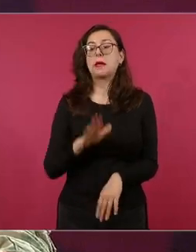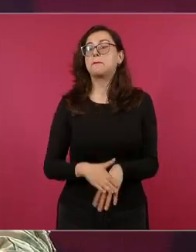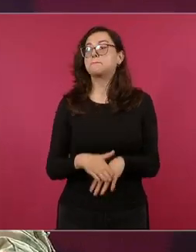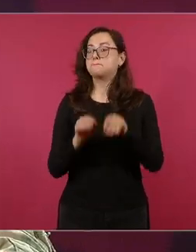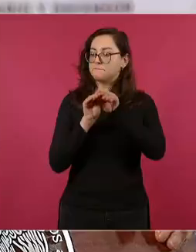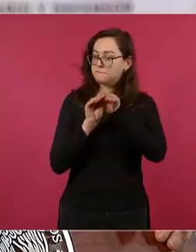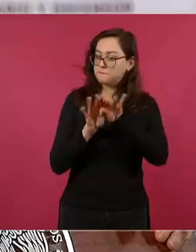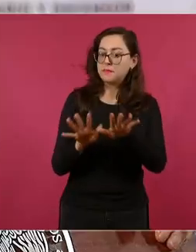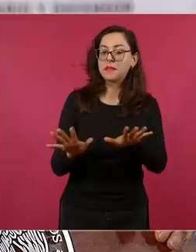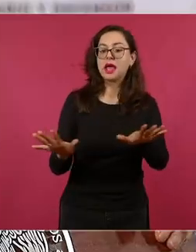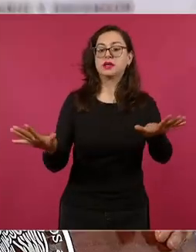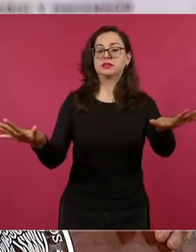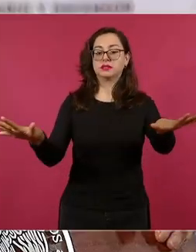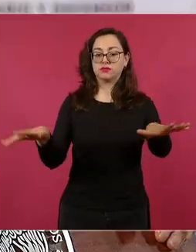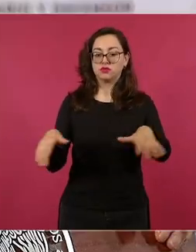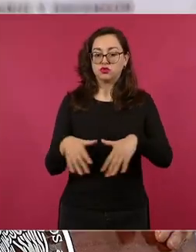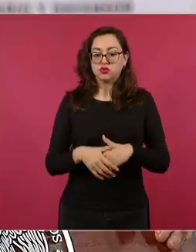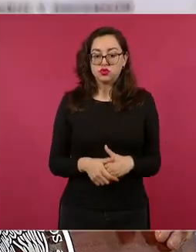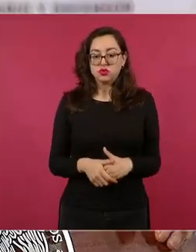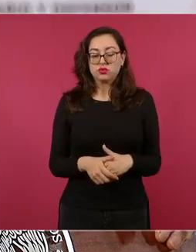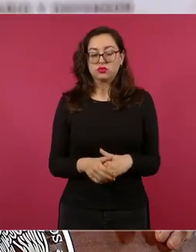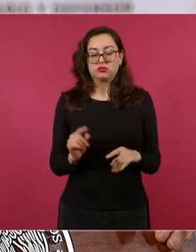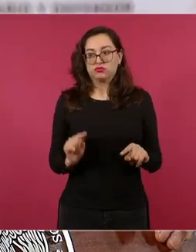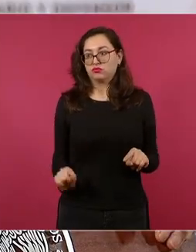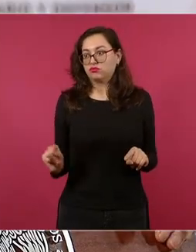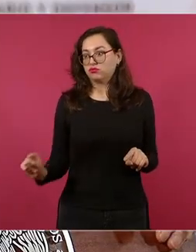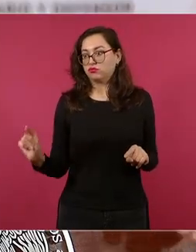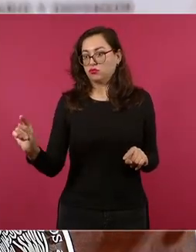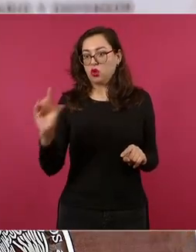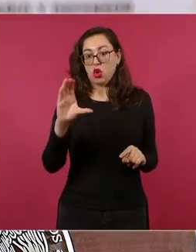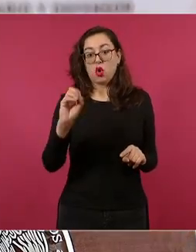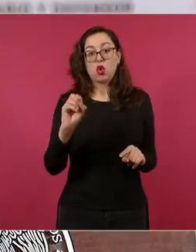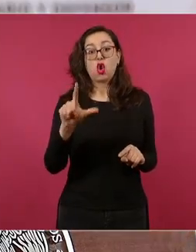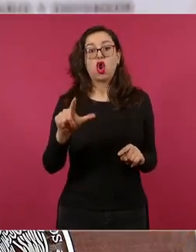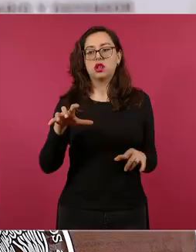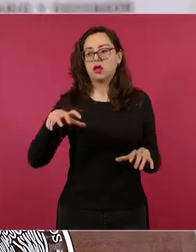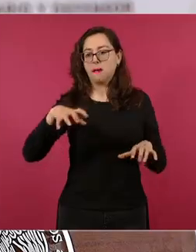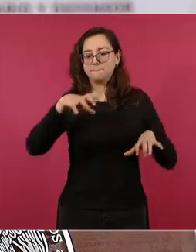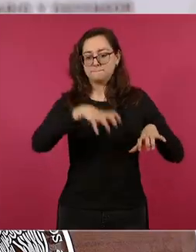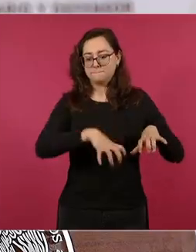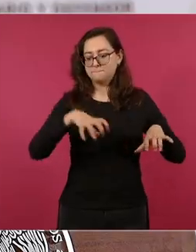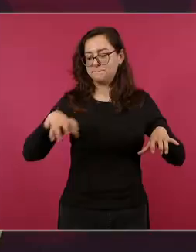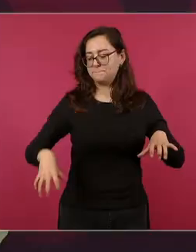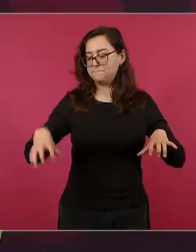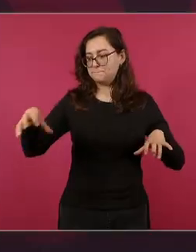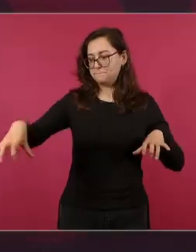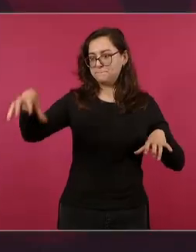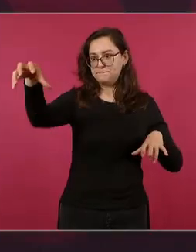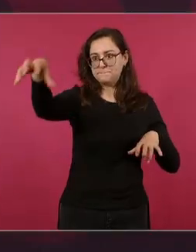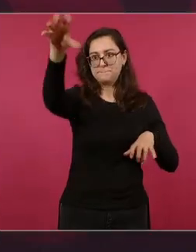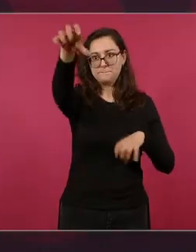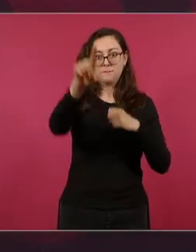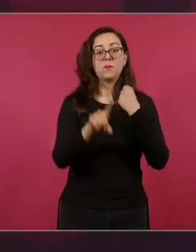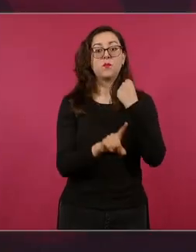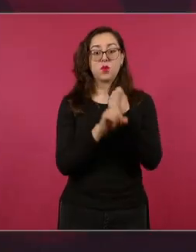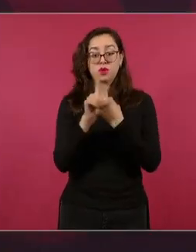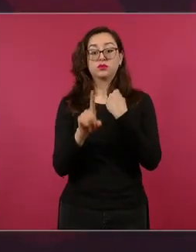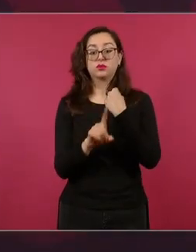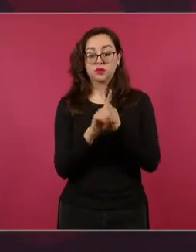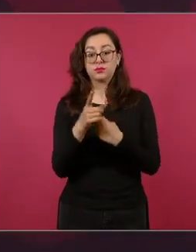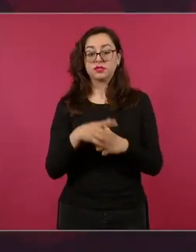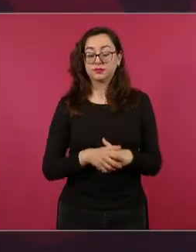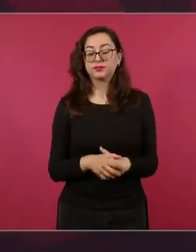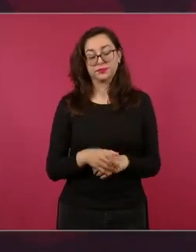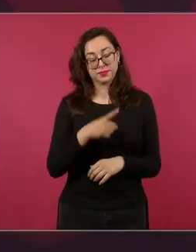en esa plaza sobre todo en las colonias en donde se están presentando este tipo de ilícitos